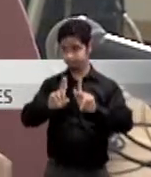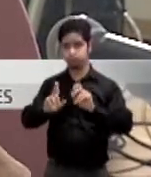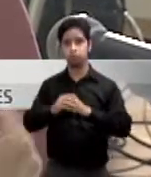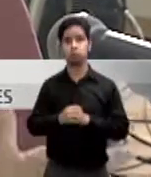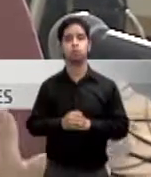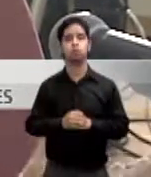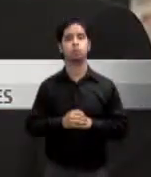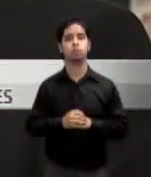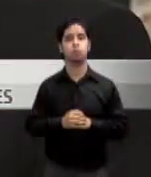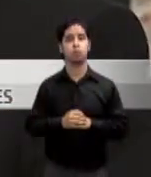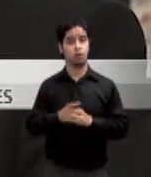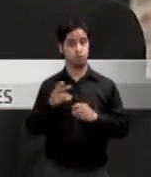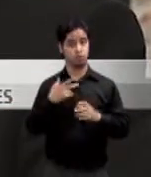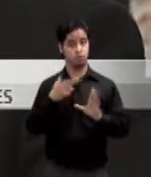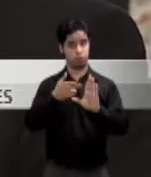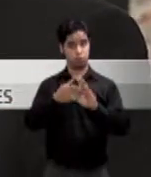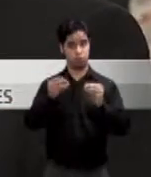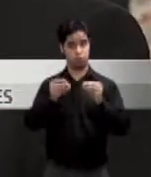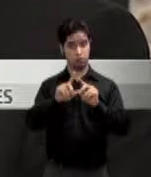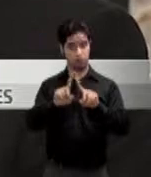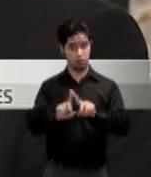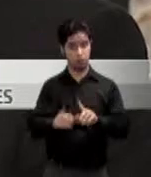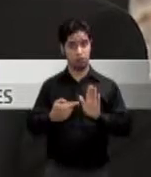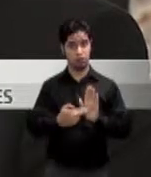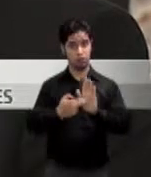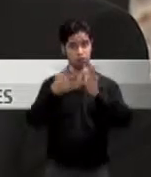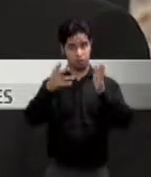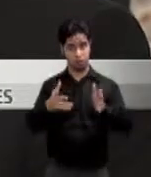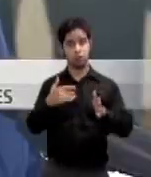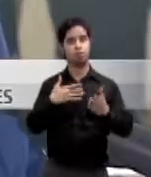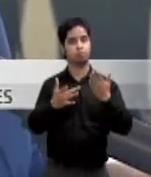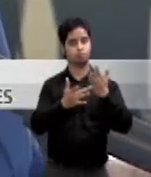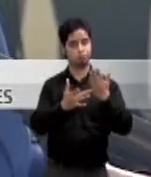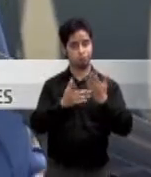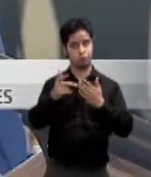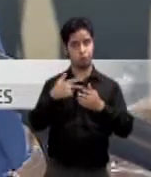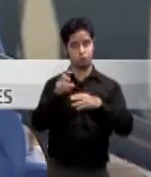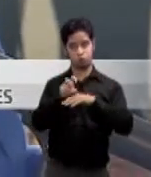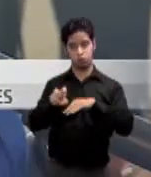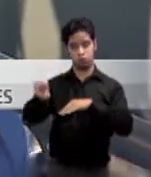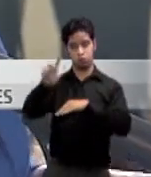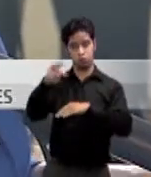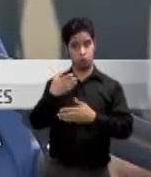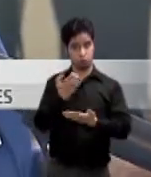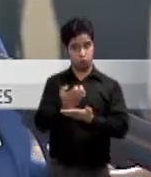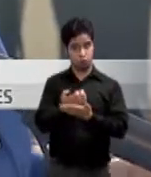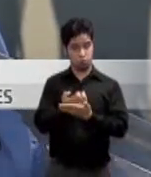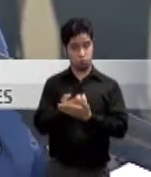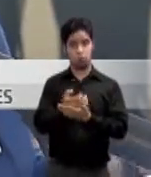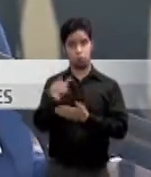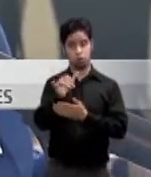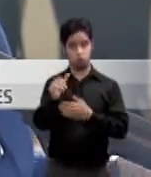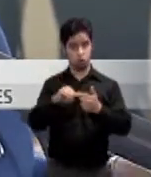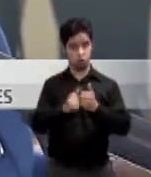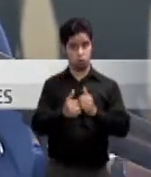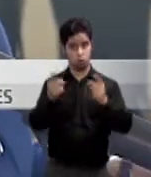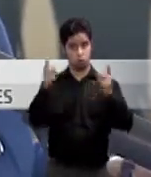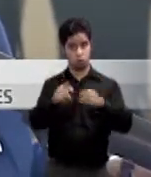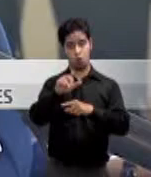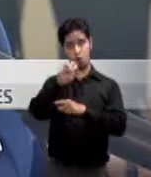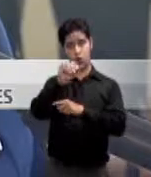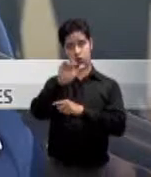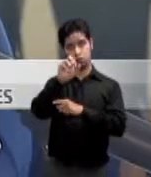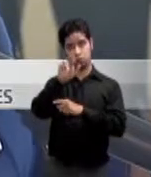varios representantes de organizaciones en el área de tecnología, turismo y economía, como lo es el caso del ingeniero Oscar